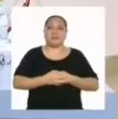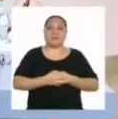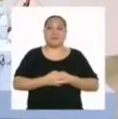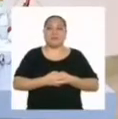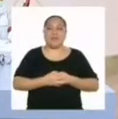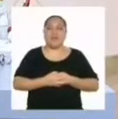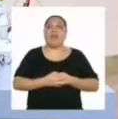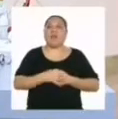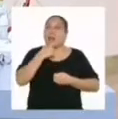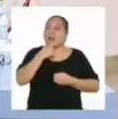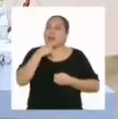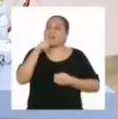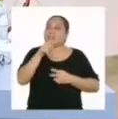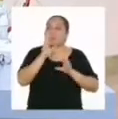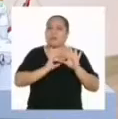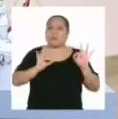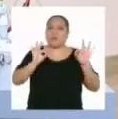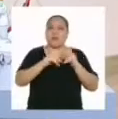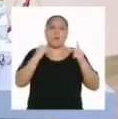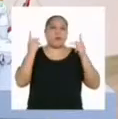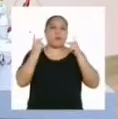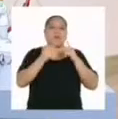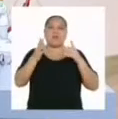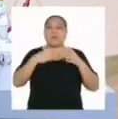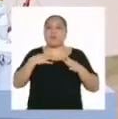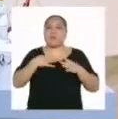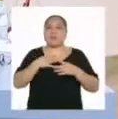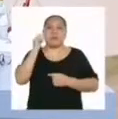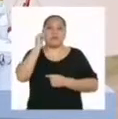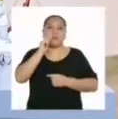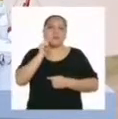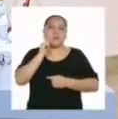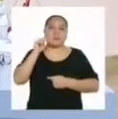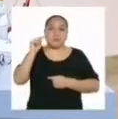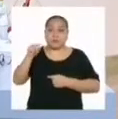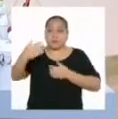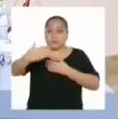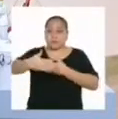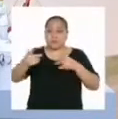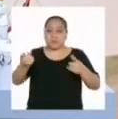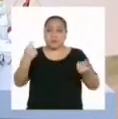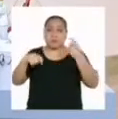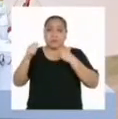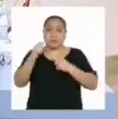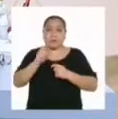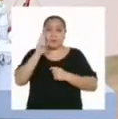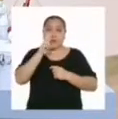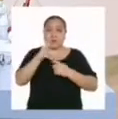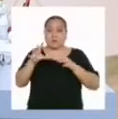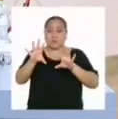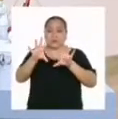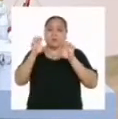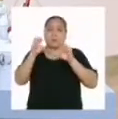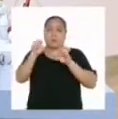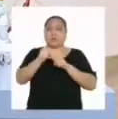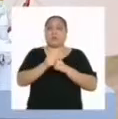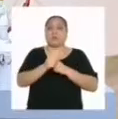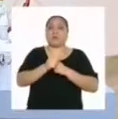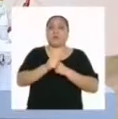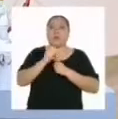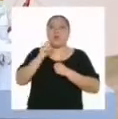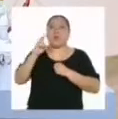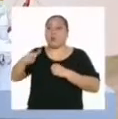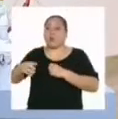¿Qué tal dato? Es perfecto para mi tía porque en su bodega hay dos refrigeradoras. Una para las gaseosas y otra para los helados.